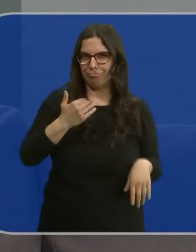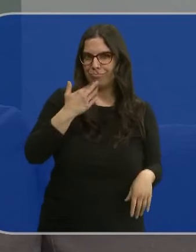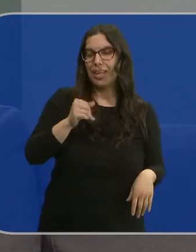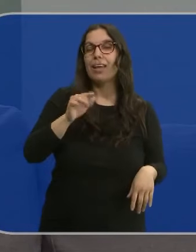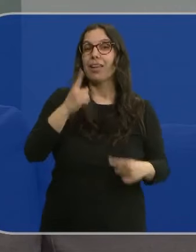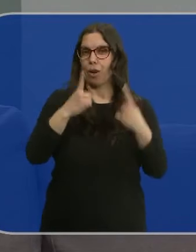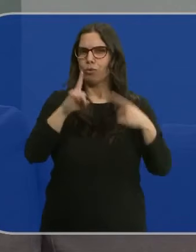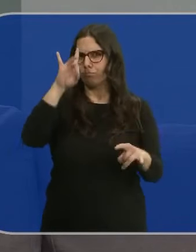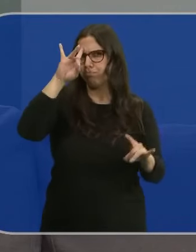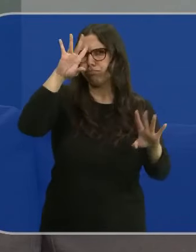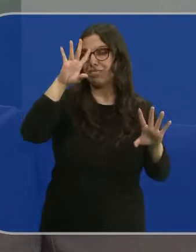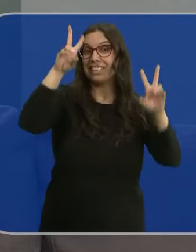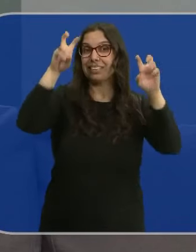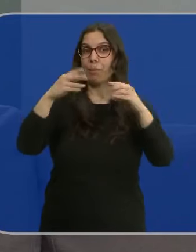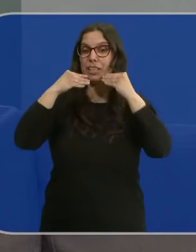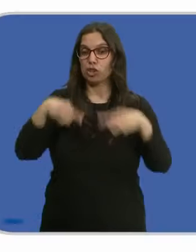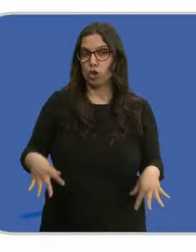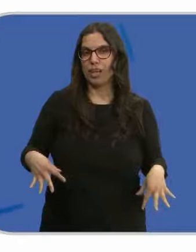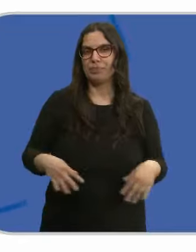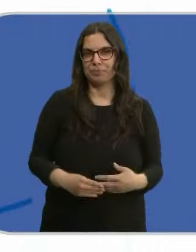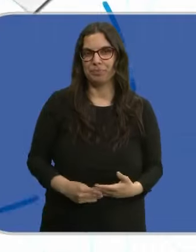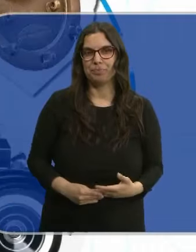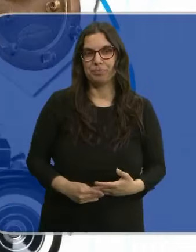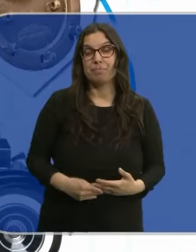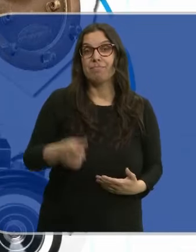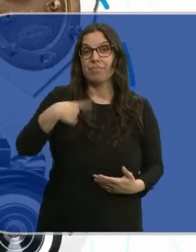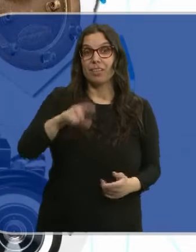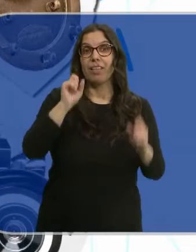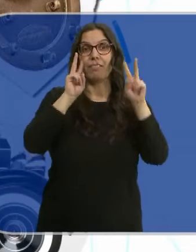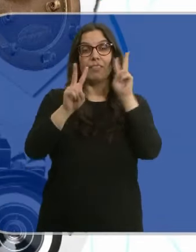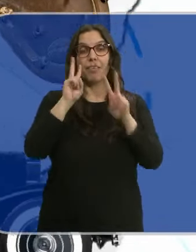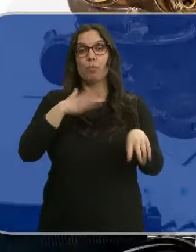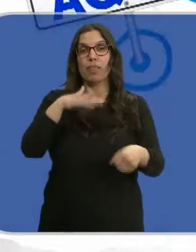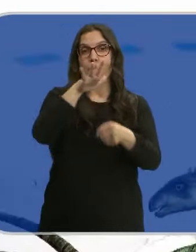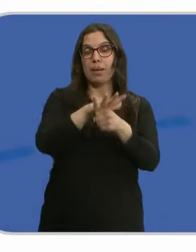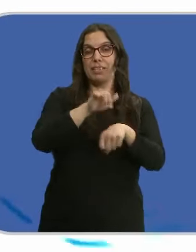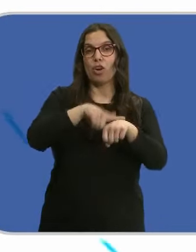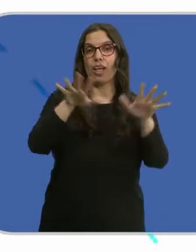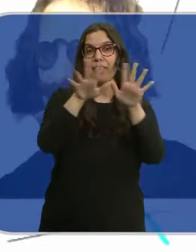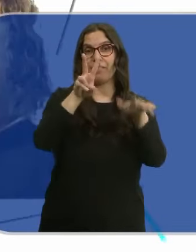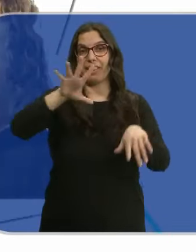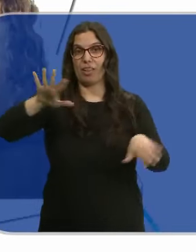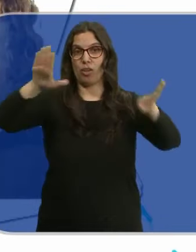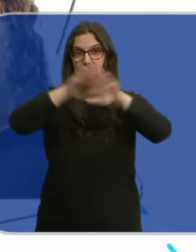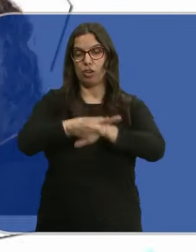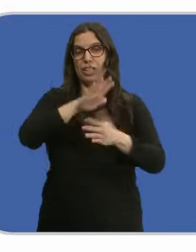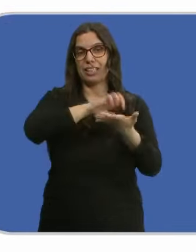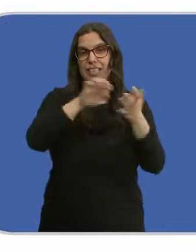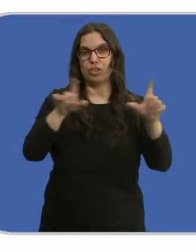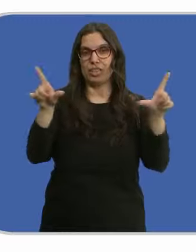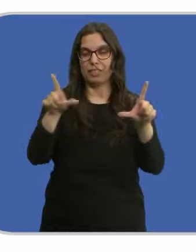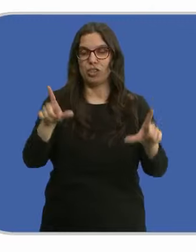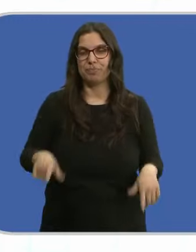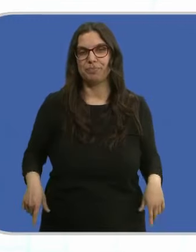sorprendentes de la historia de España. Podrán descubrirlos los martes a las 10 y 25 de la noche en